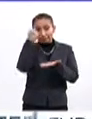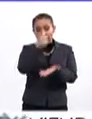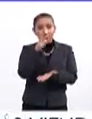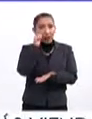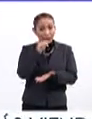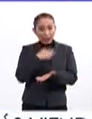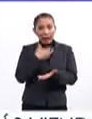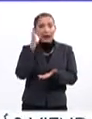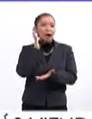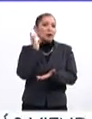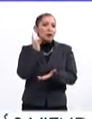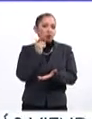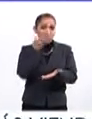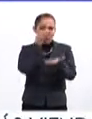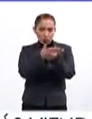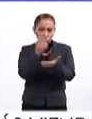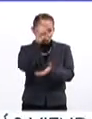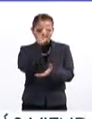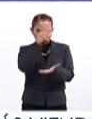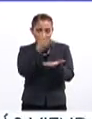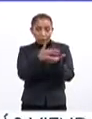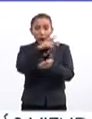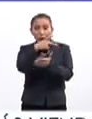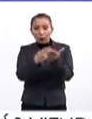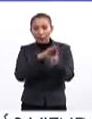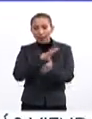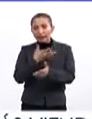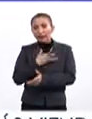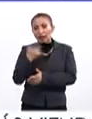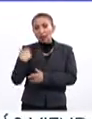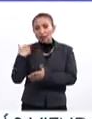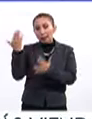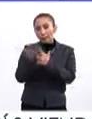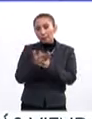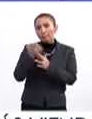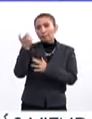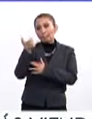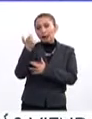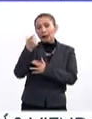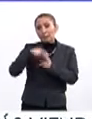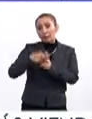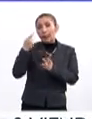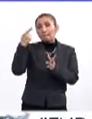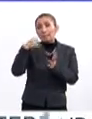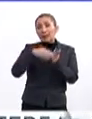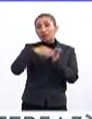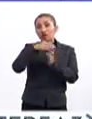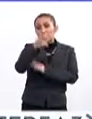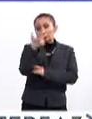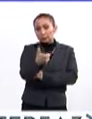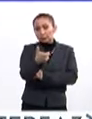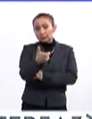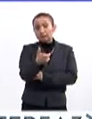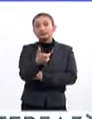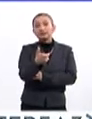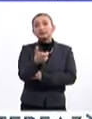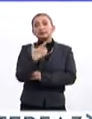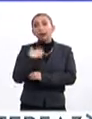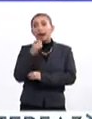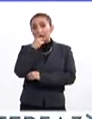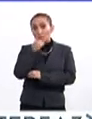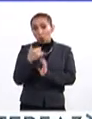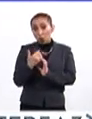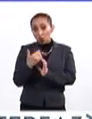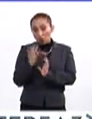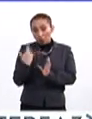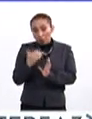que mañana enviará a la Cámara de Diputados, este programa ya cuenta con una partida presupuestal inicial de mil millones de pesos. Adelantó